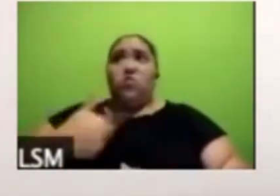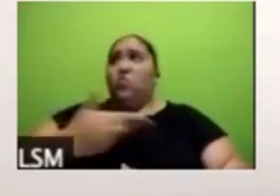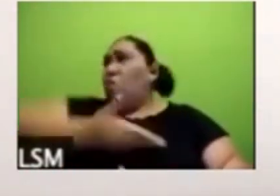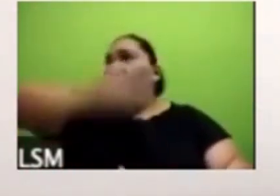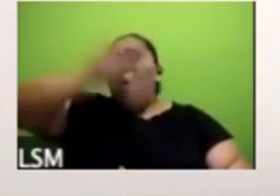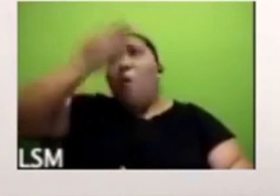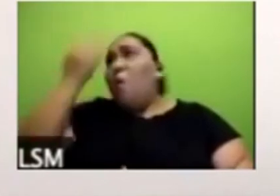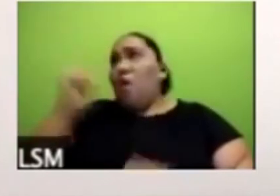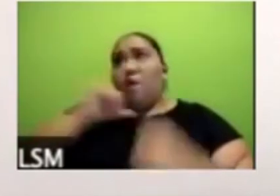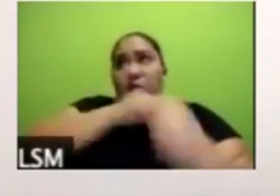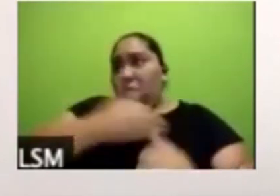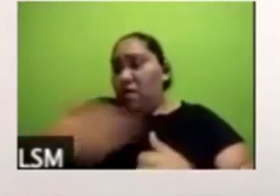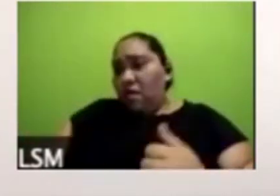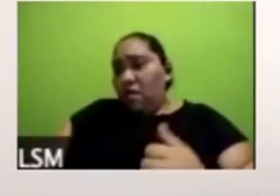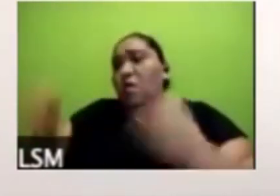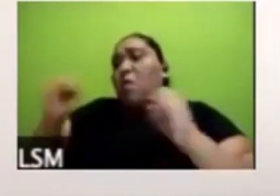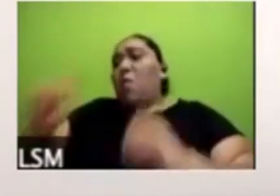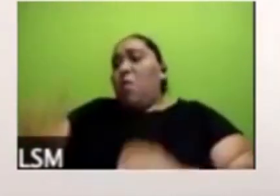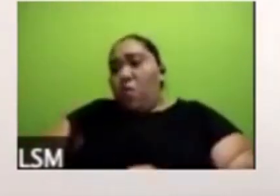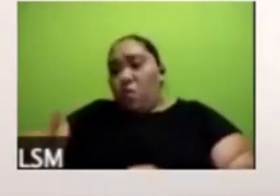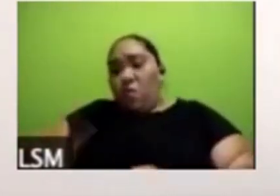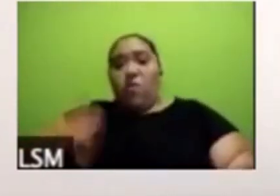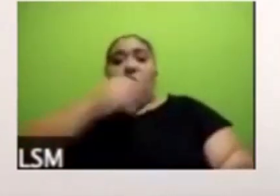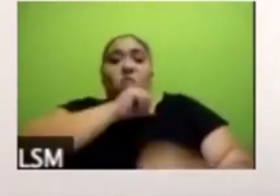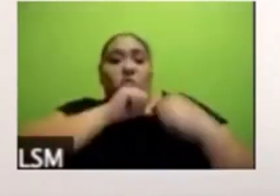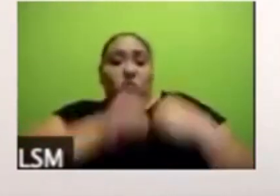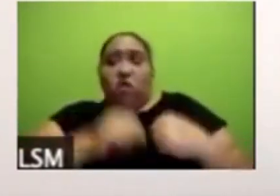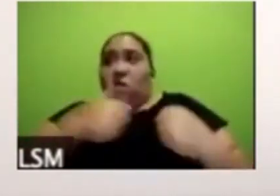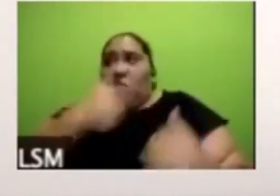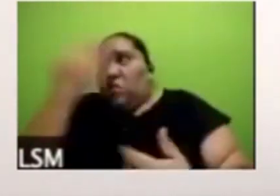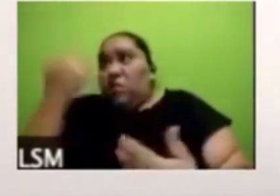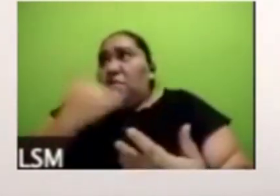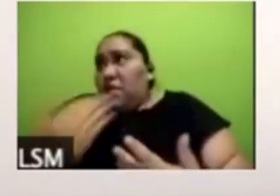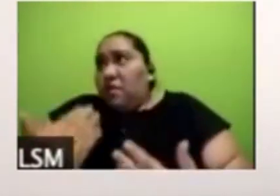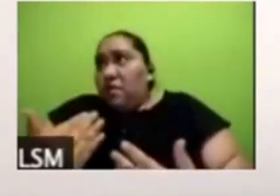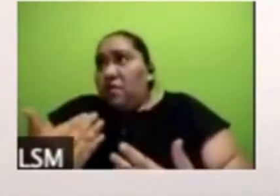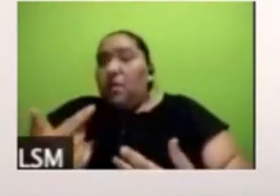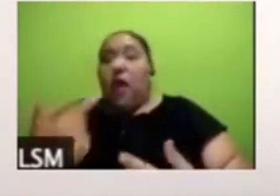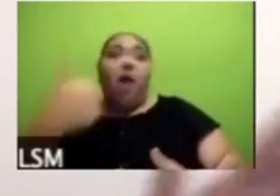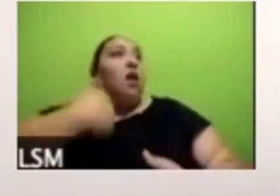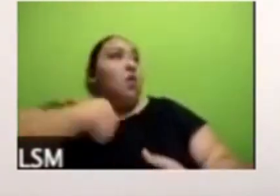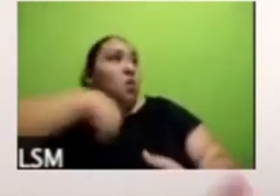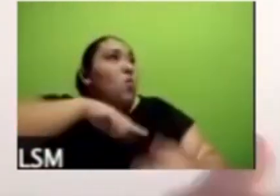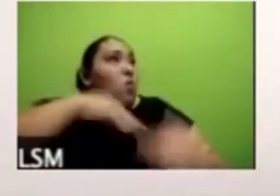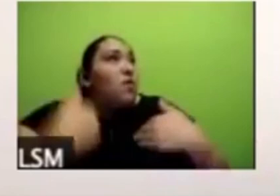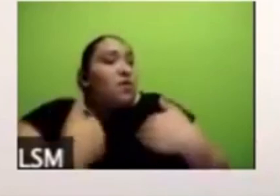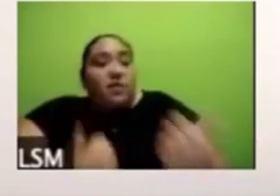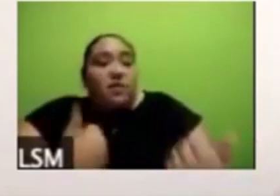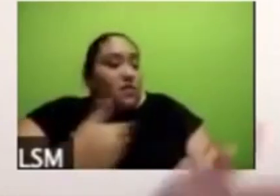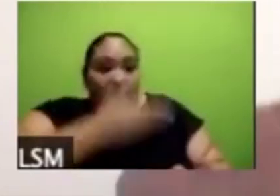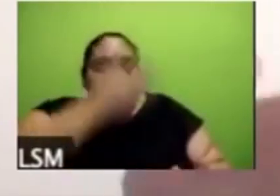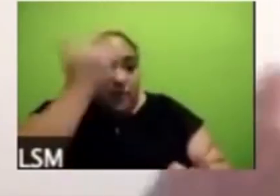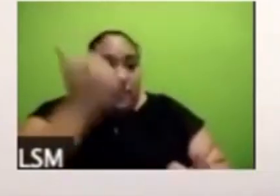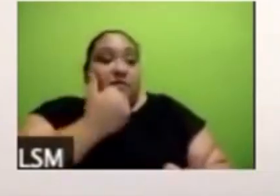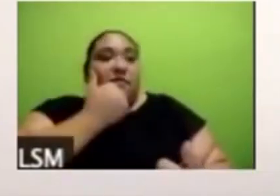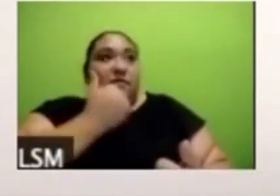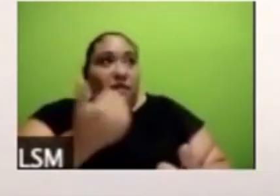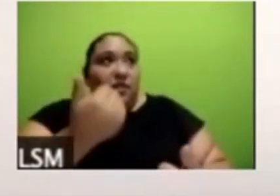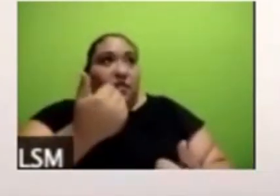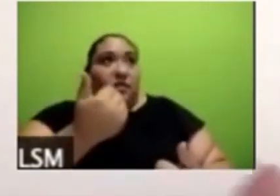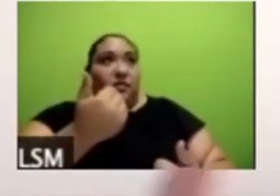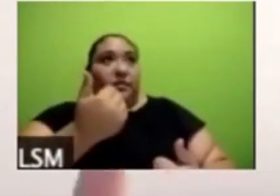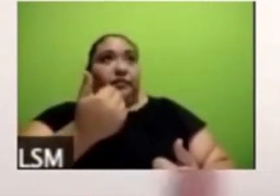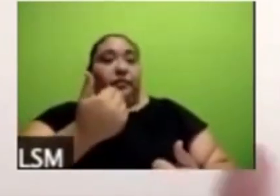y yo creo que lo más importante ahí es eso o sea decirle con honestidad esta es la apuesta que tenemos esto es lo que esperamos